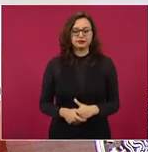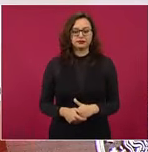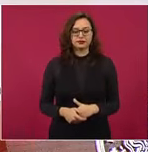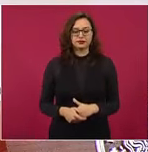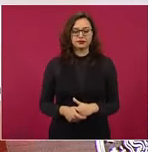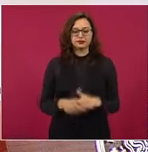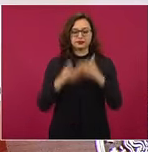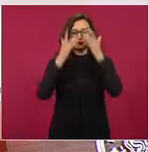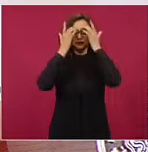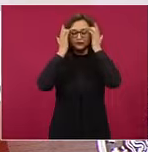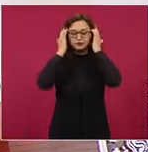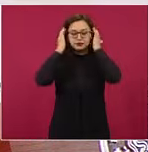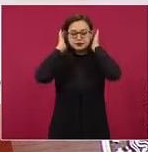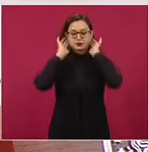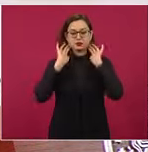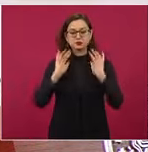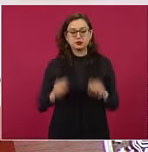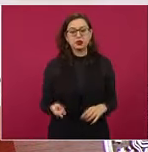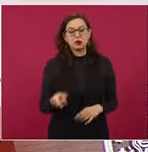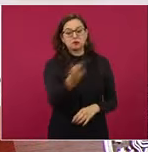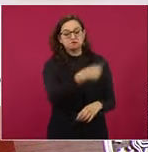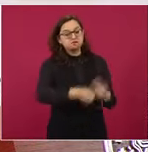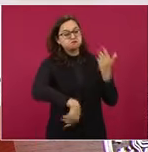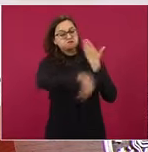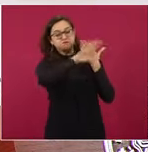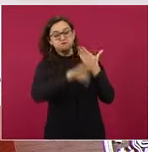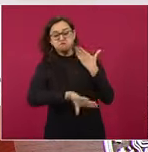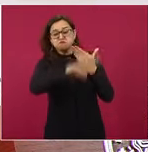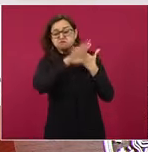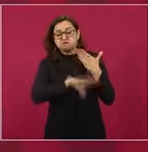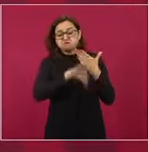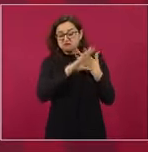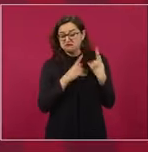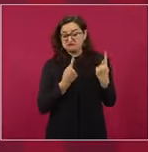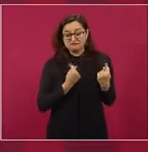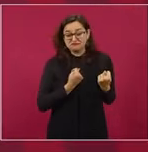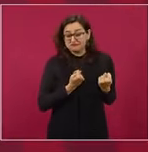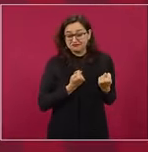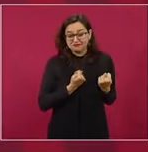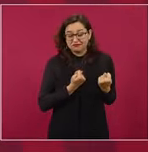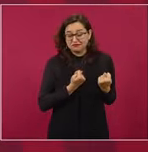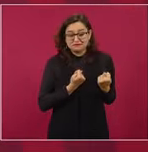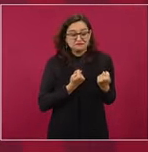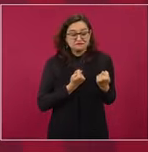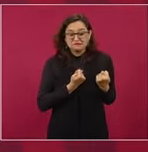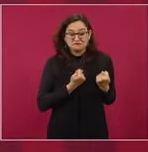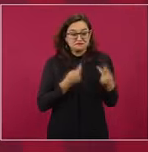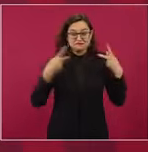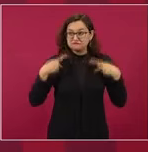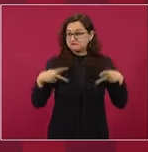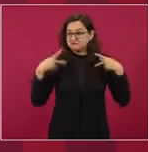Por más ataques que haya,